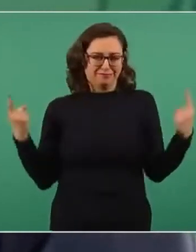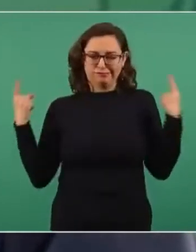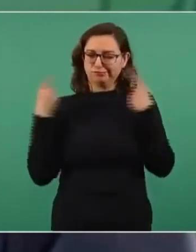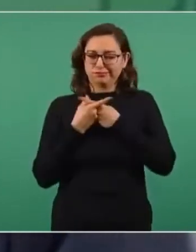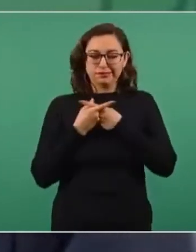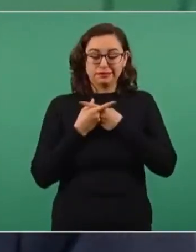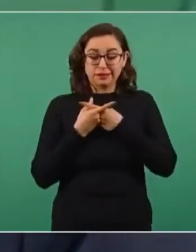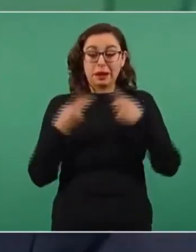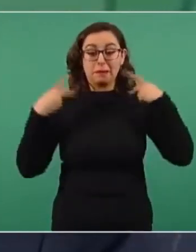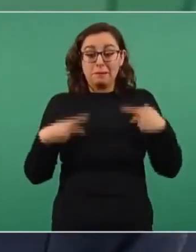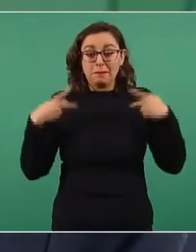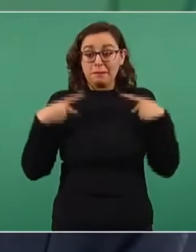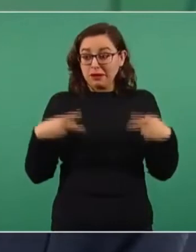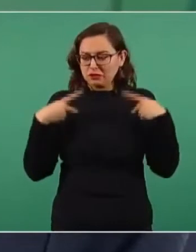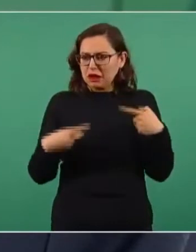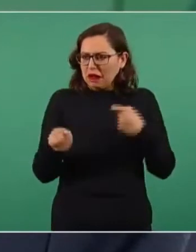de quienes